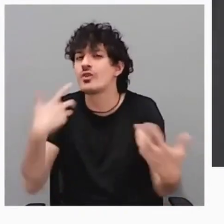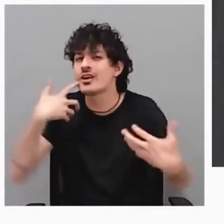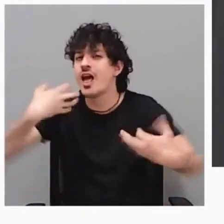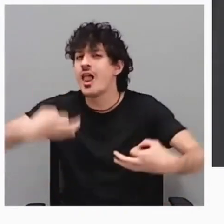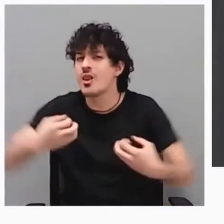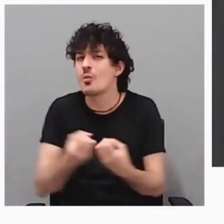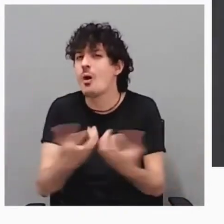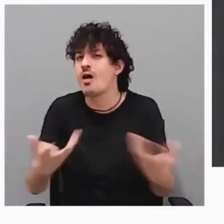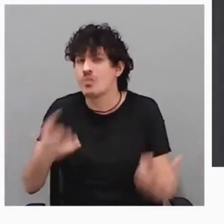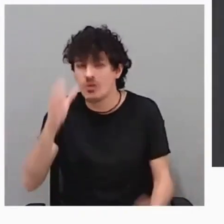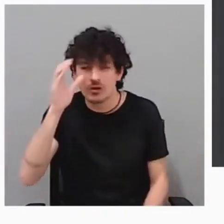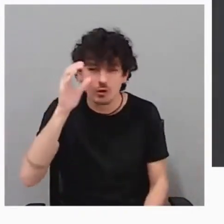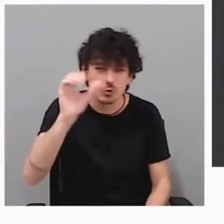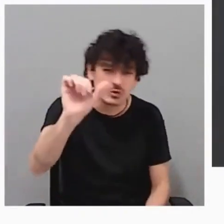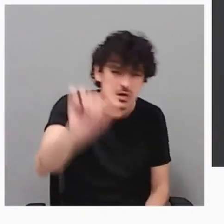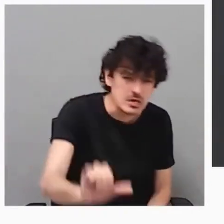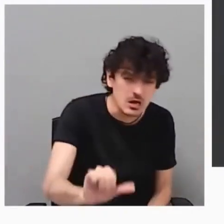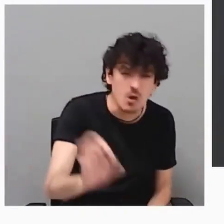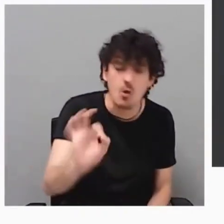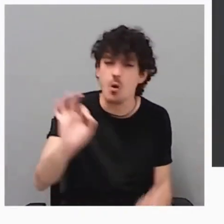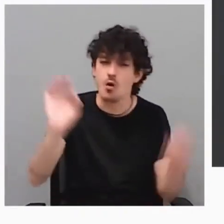¿Les dedicamos tiempo para la formación?